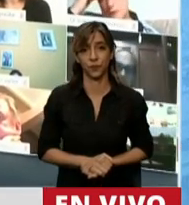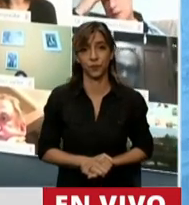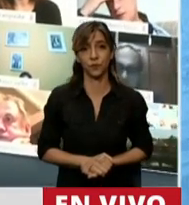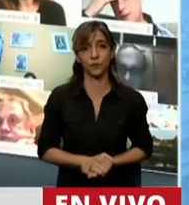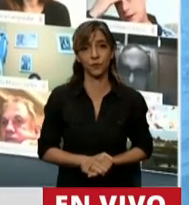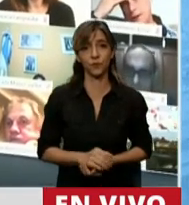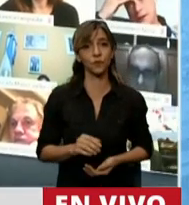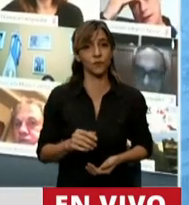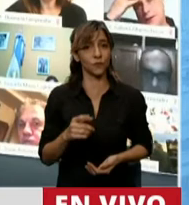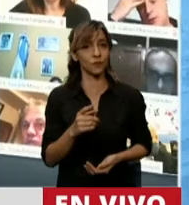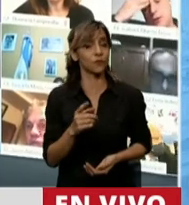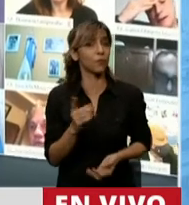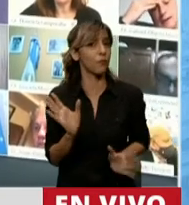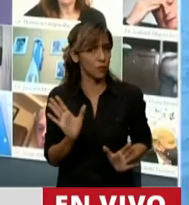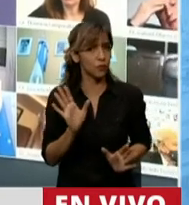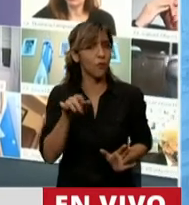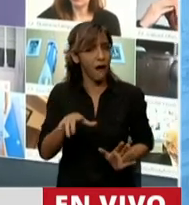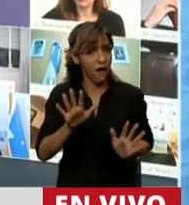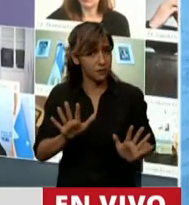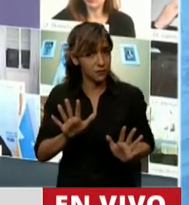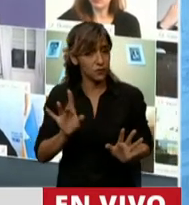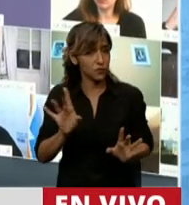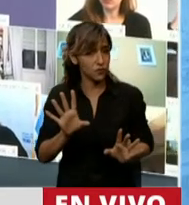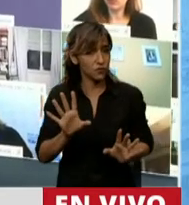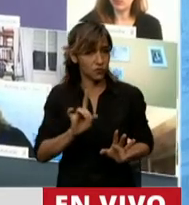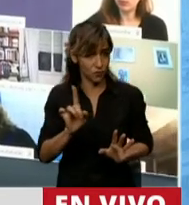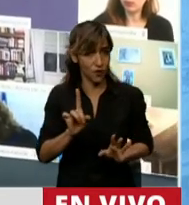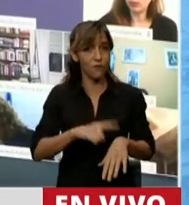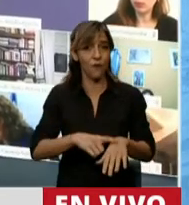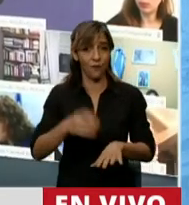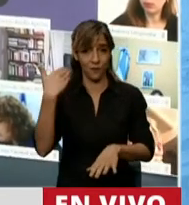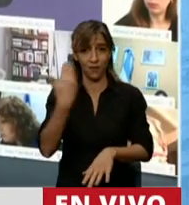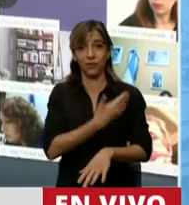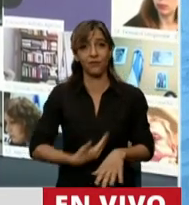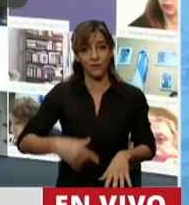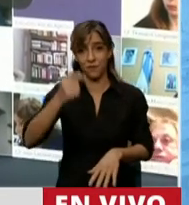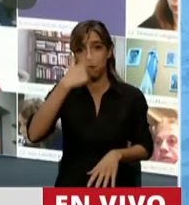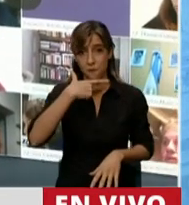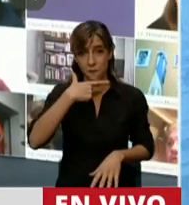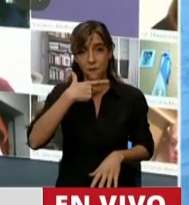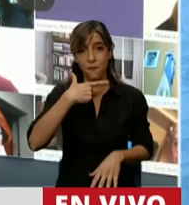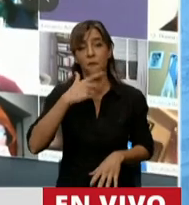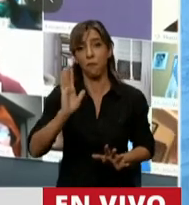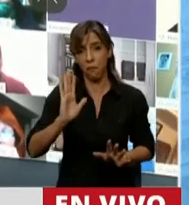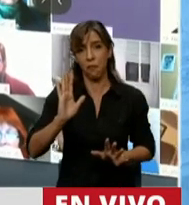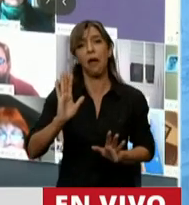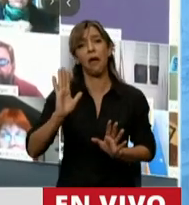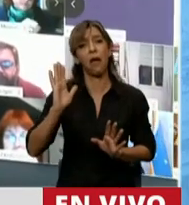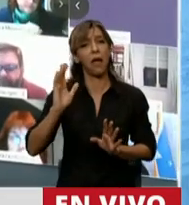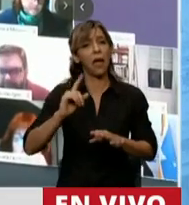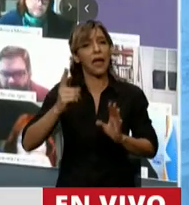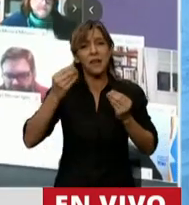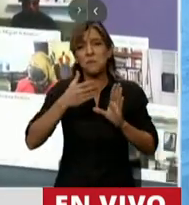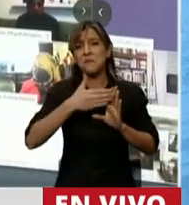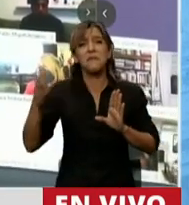Ni bien se inicia el gobierno del señor Macri, comienza una política despiadada de